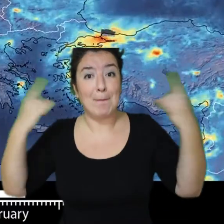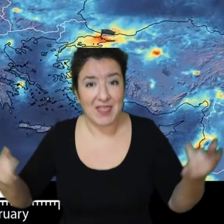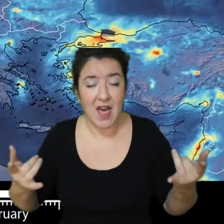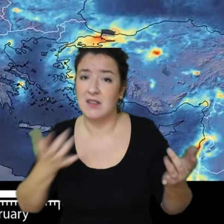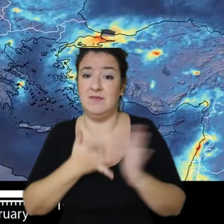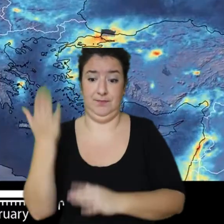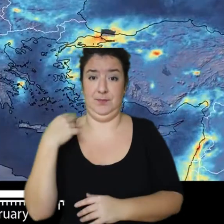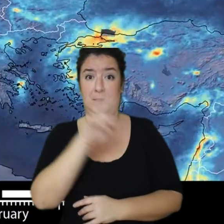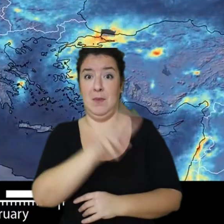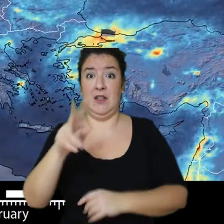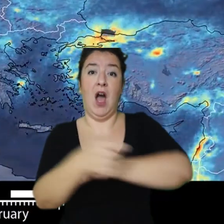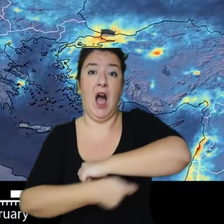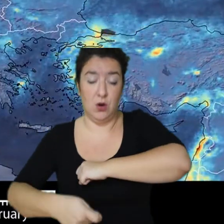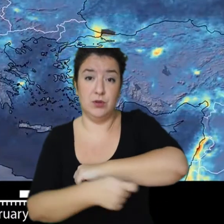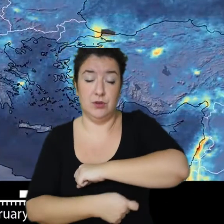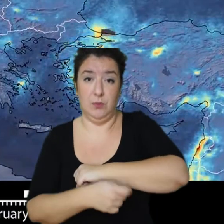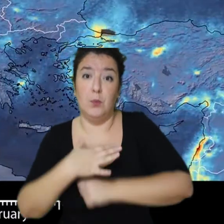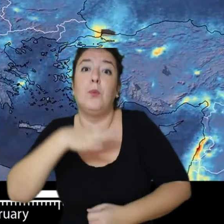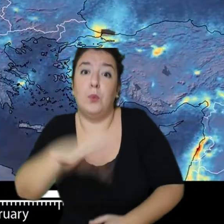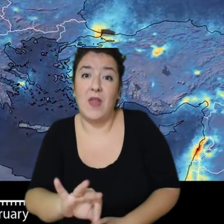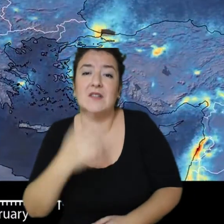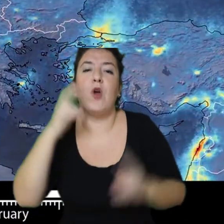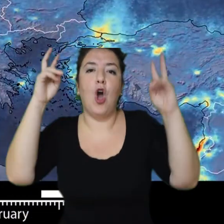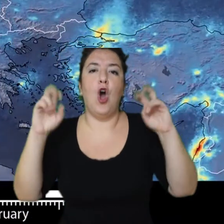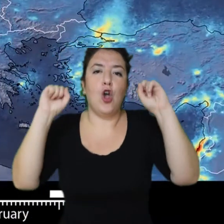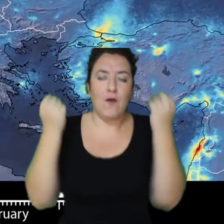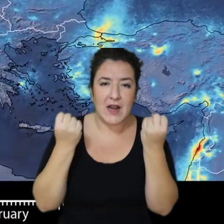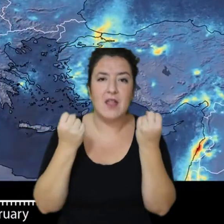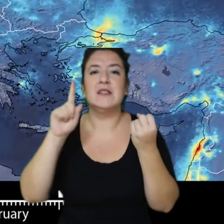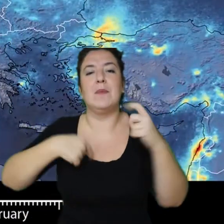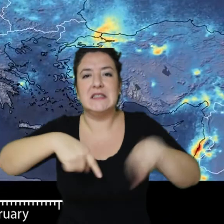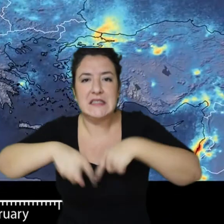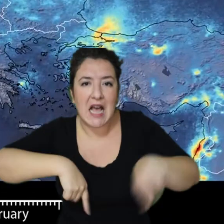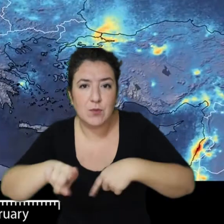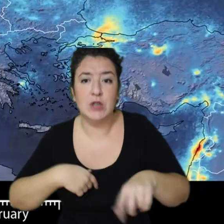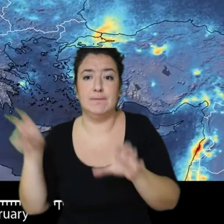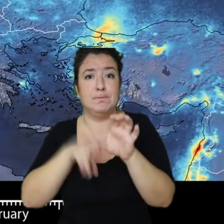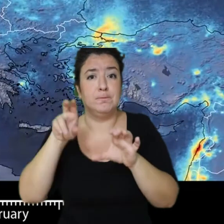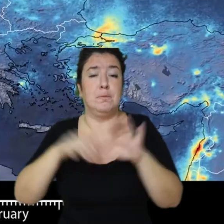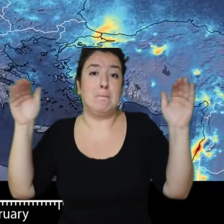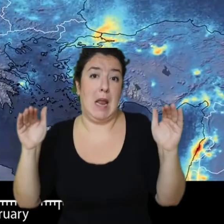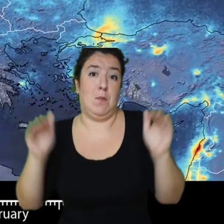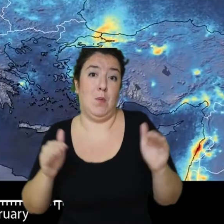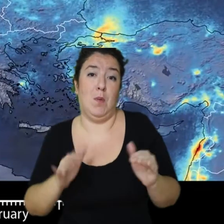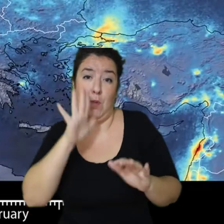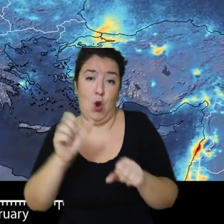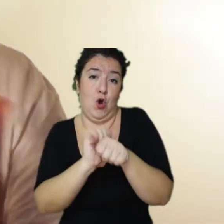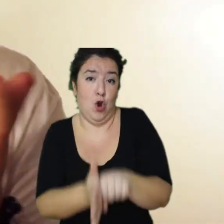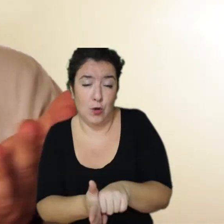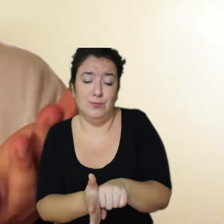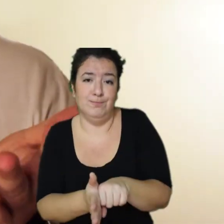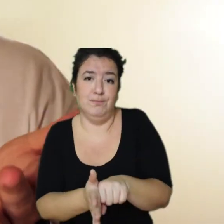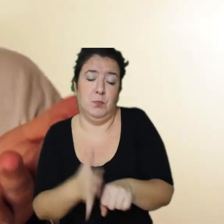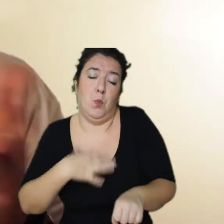agosto. Es más que probable que el confinamiento y la disminución de transporte de personas y mercancías durante estos meses hayan tenido bastante que ver.